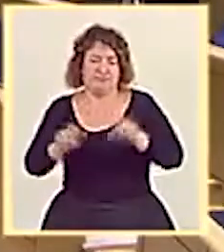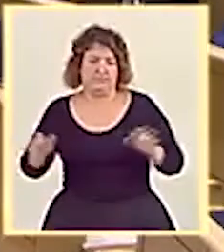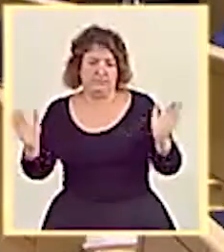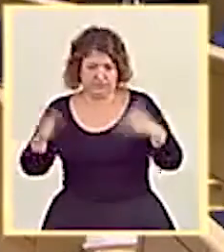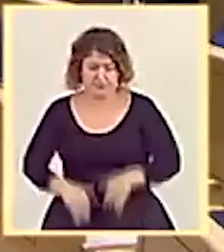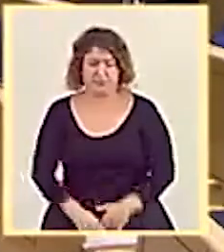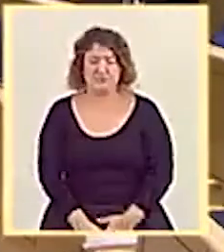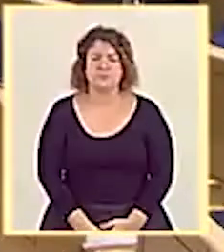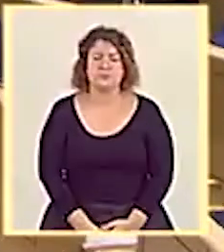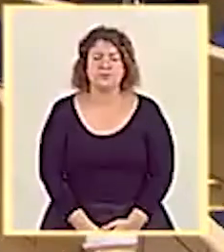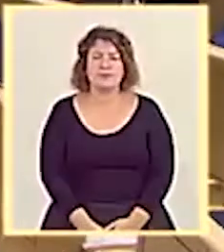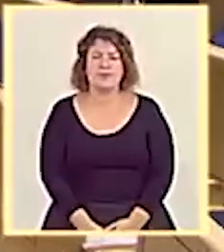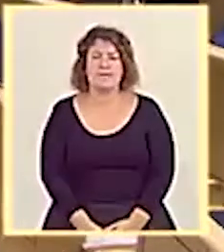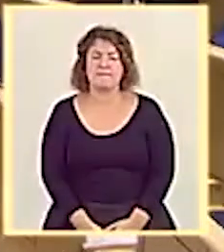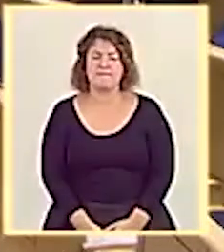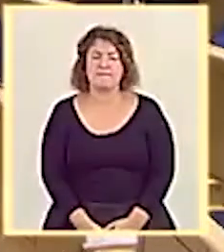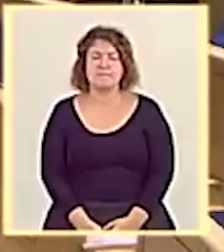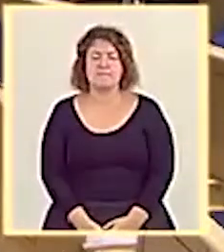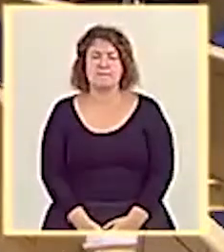Gracias, señora ministra.